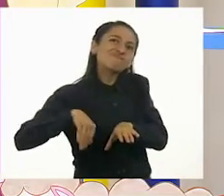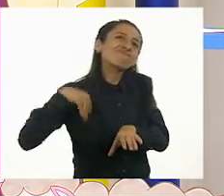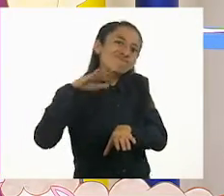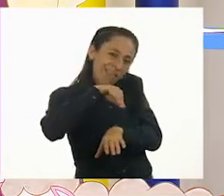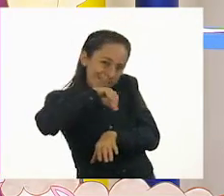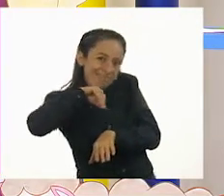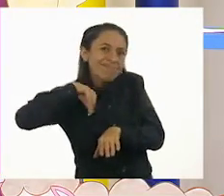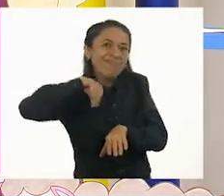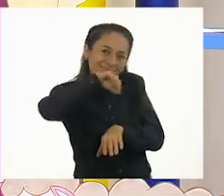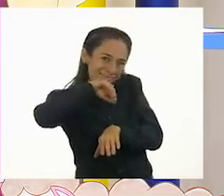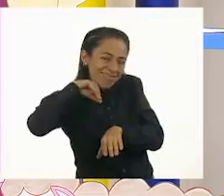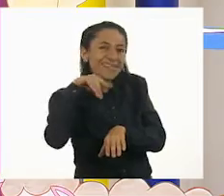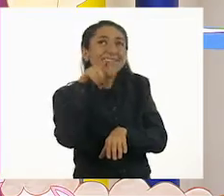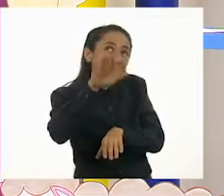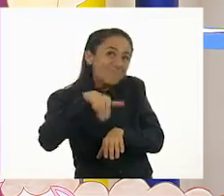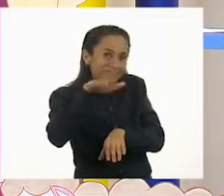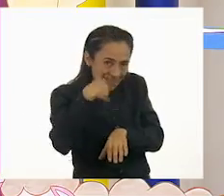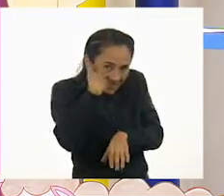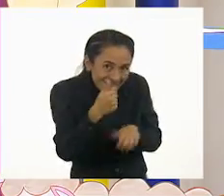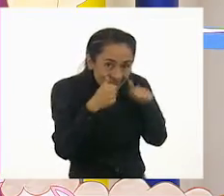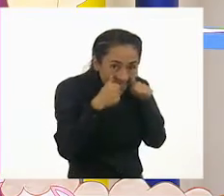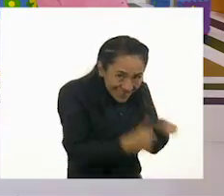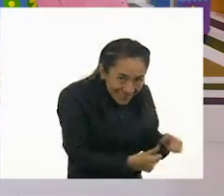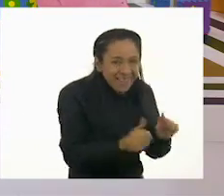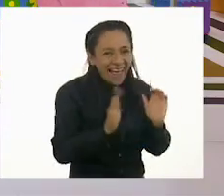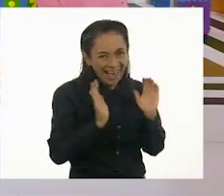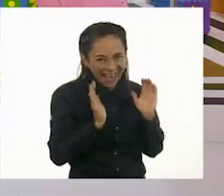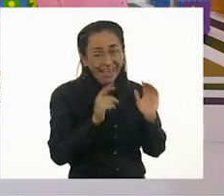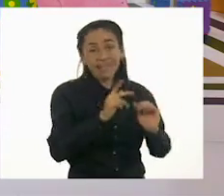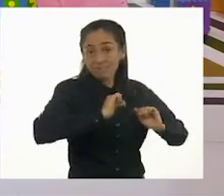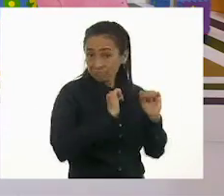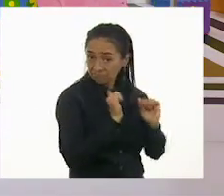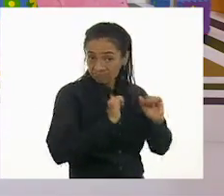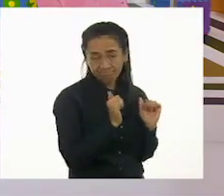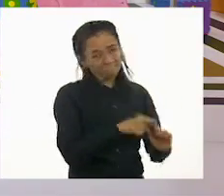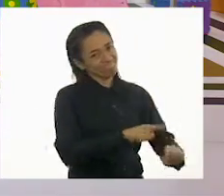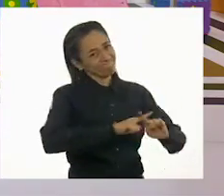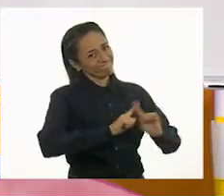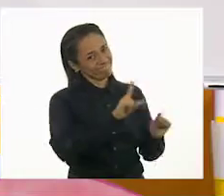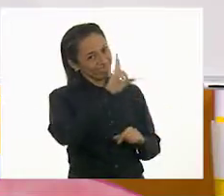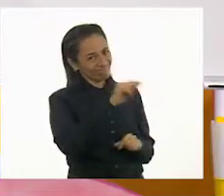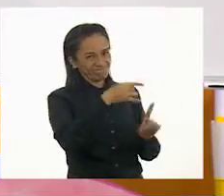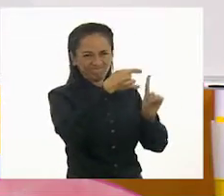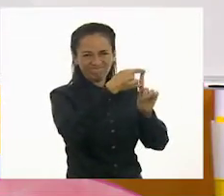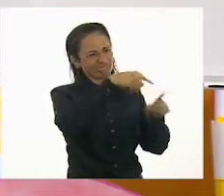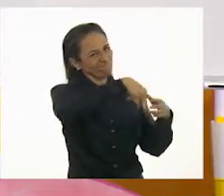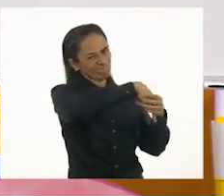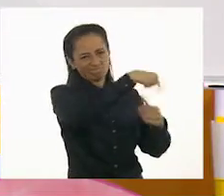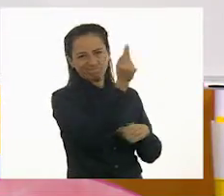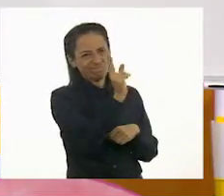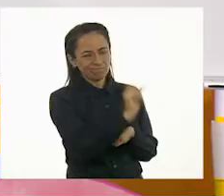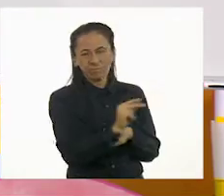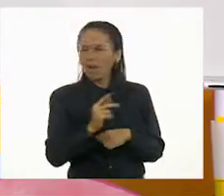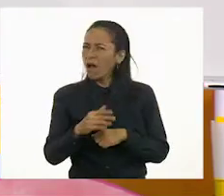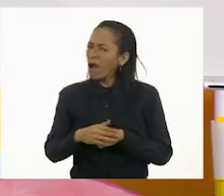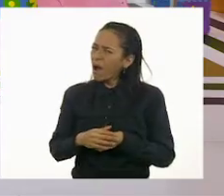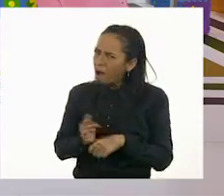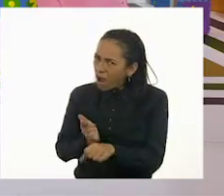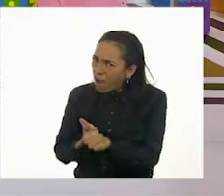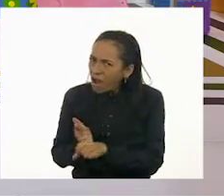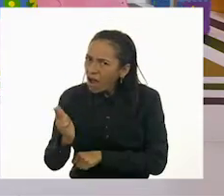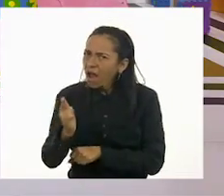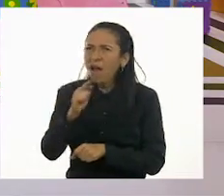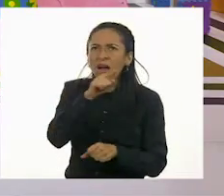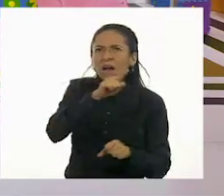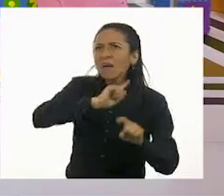gallina no puede proceder de ese modo, por lo tanto, no vamos a marcar esa casilla. Ay, ¿qué diferentes resultan todos los cuidados